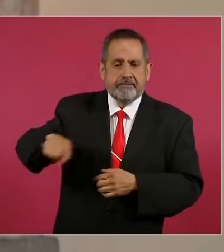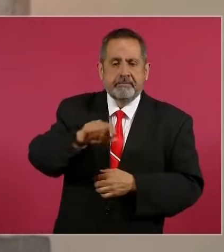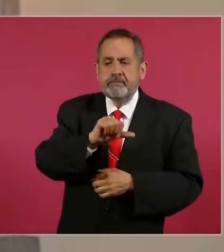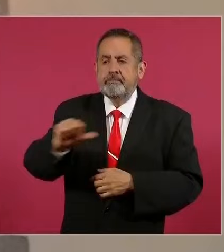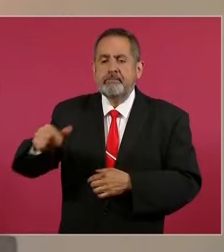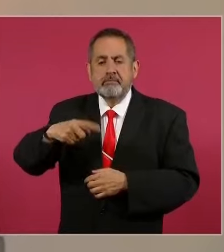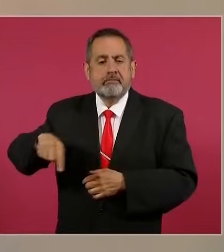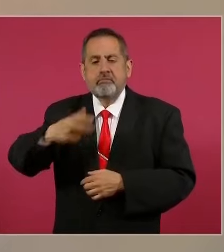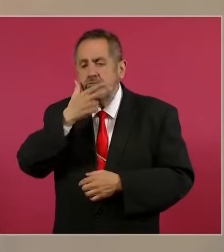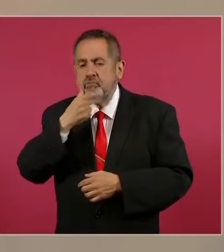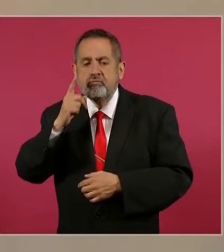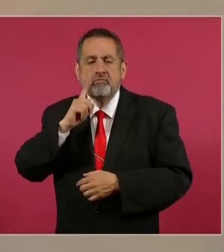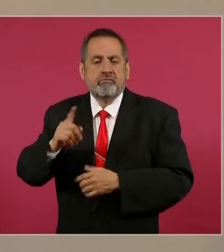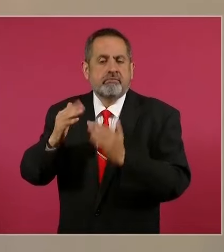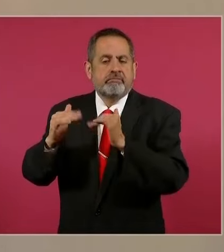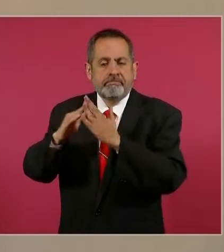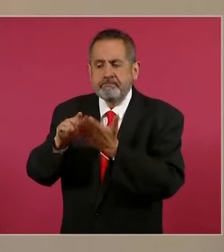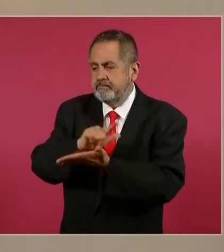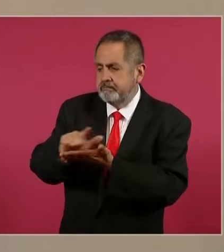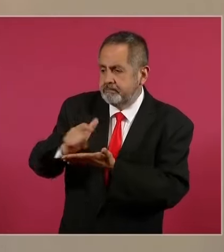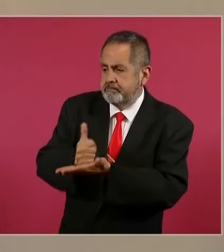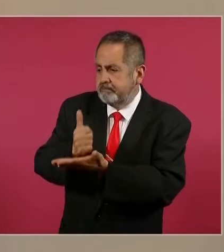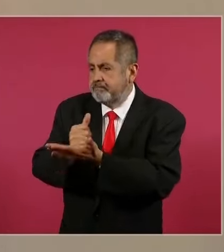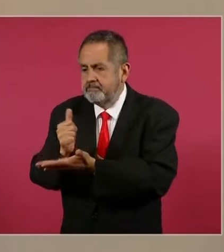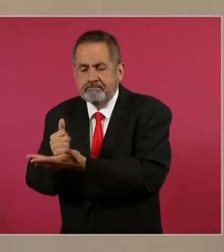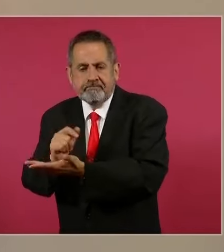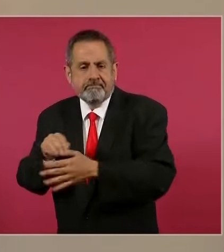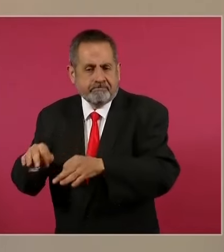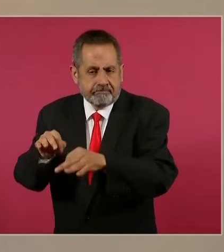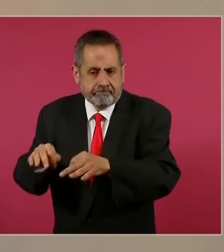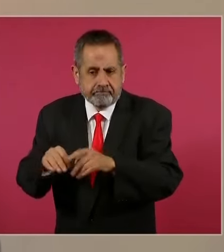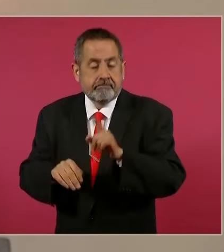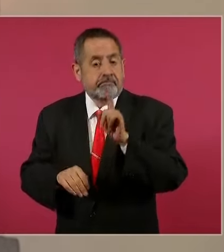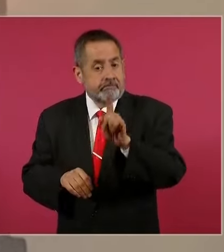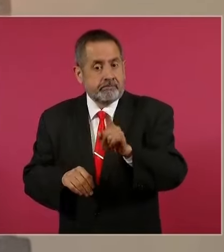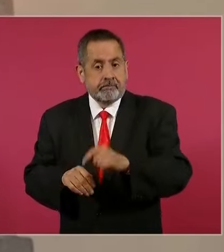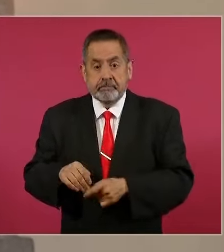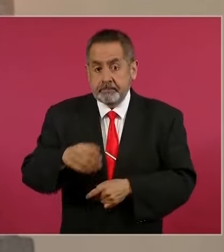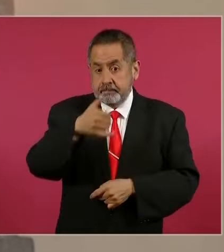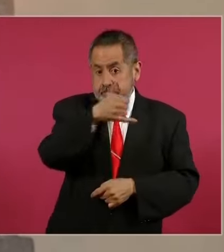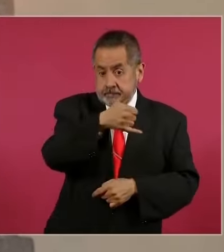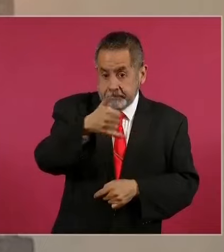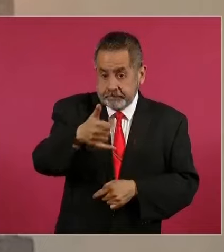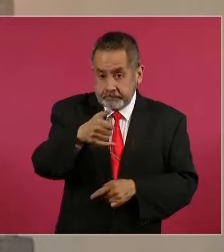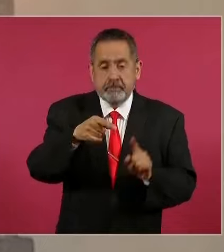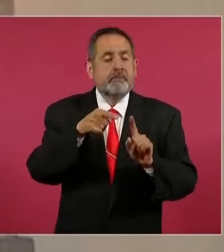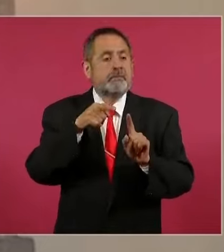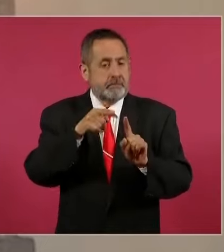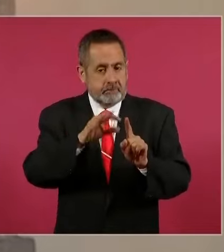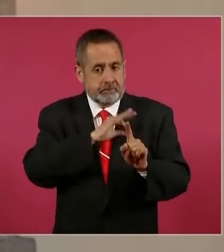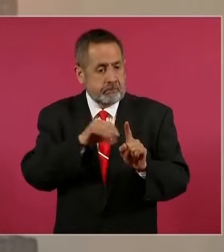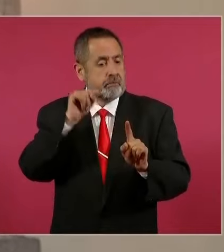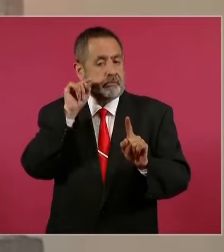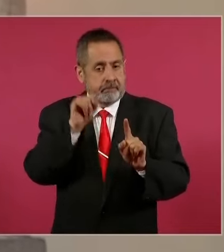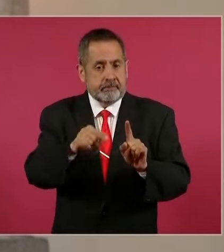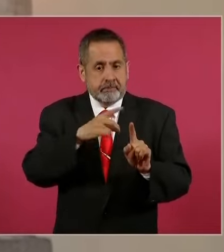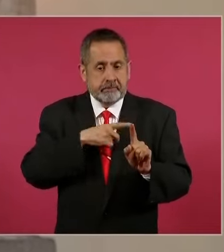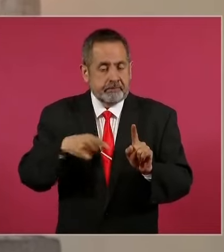los trabajadores. Se establece que se permite que el Infonavit pueda construir de manera